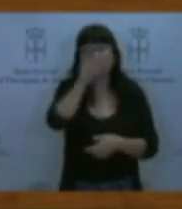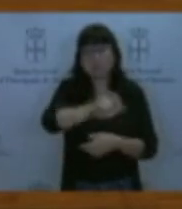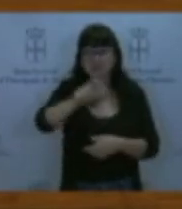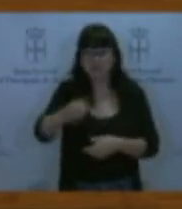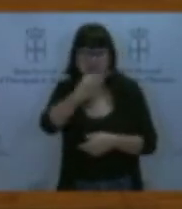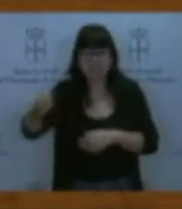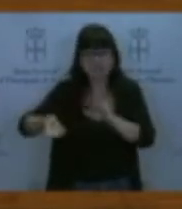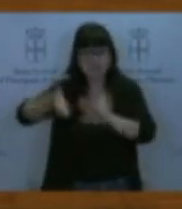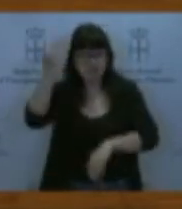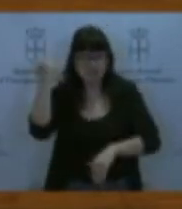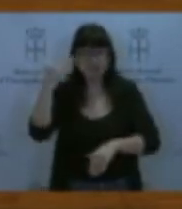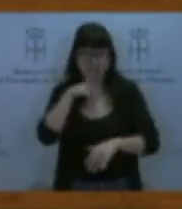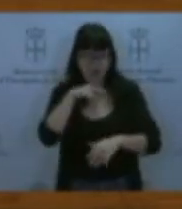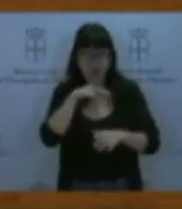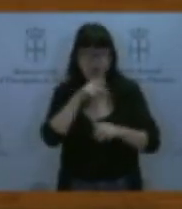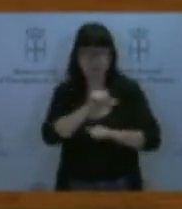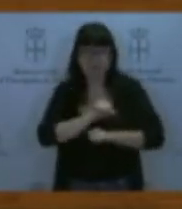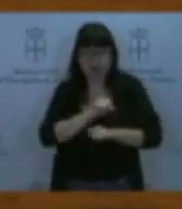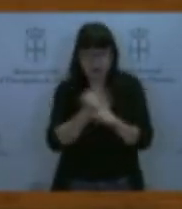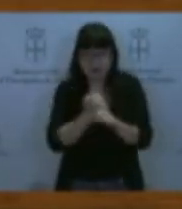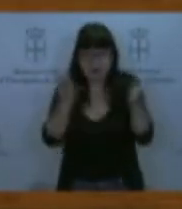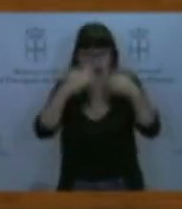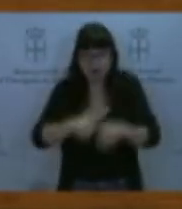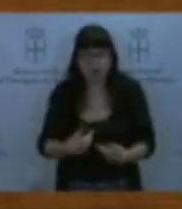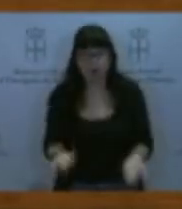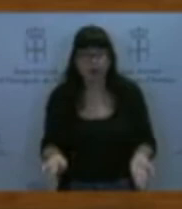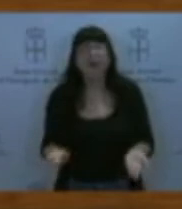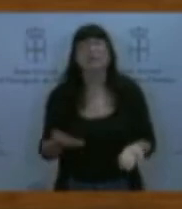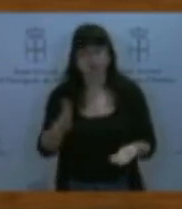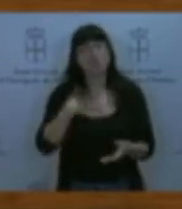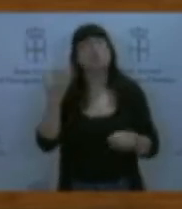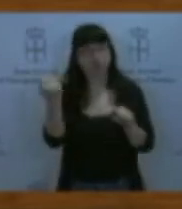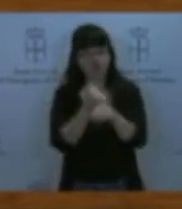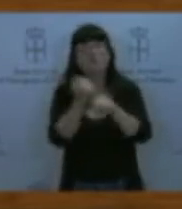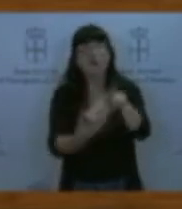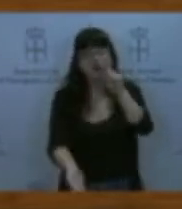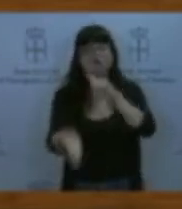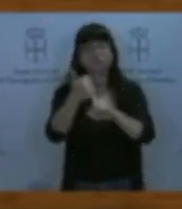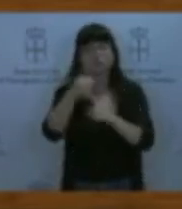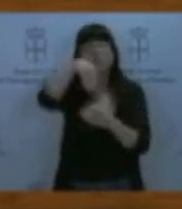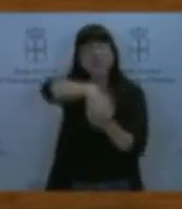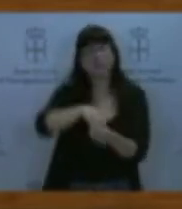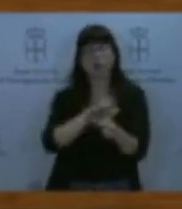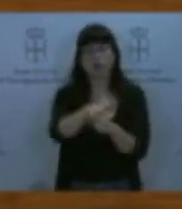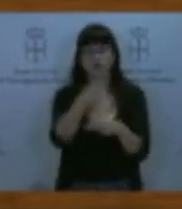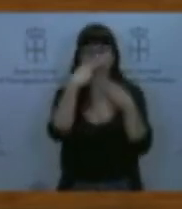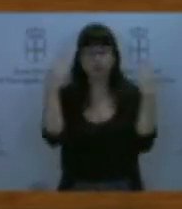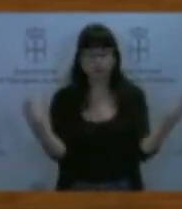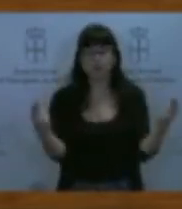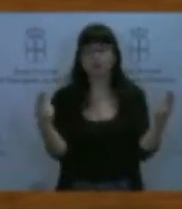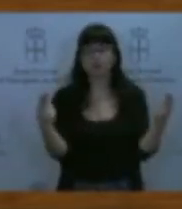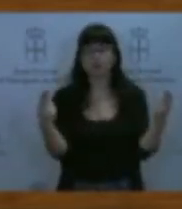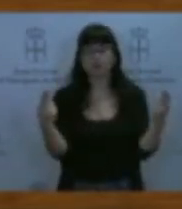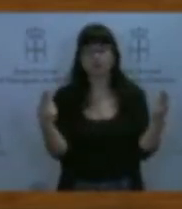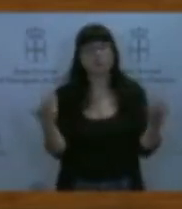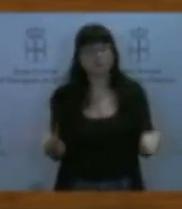y sin expectativas, puedan encontrar un empleo en los servicios públicos, algo no menor, en una comunidad con índices de paro estructural